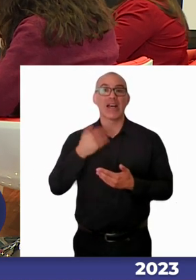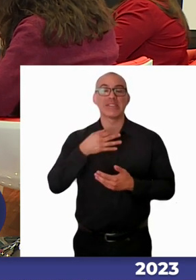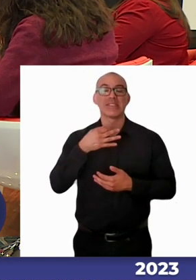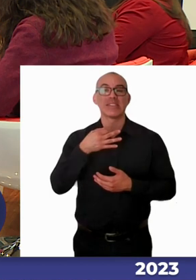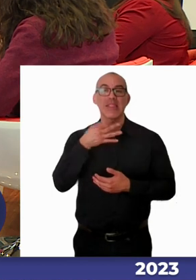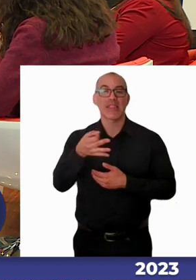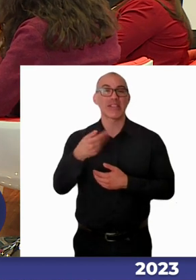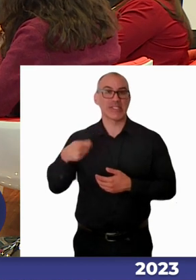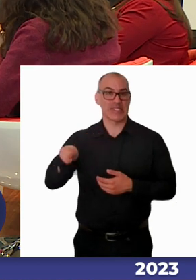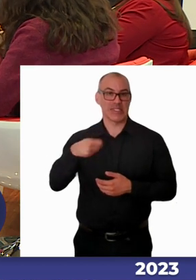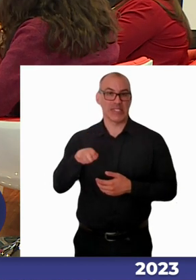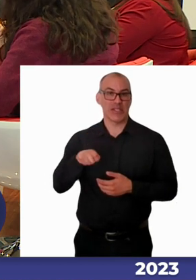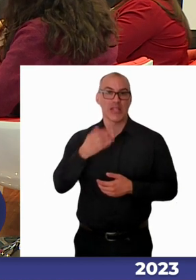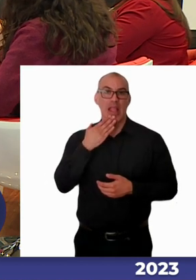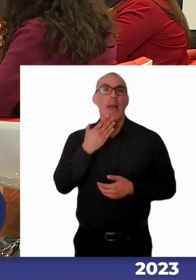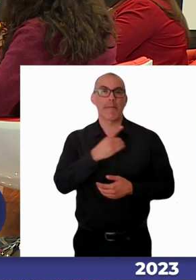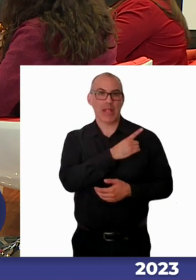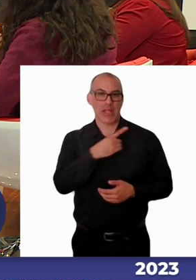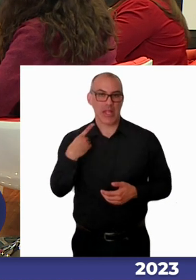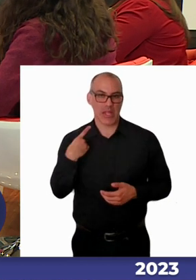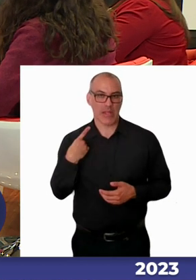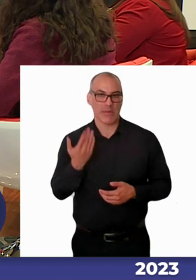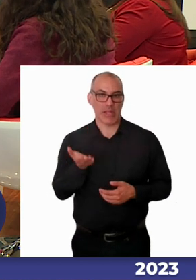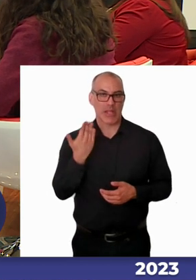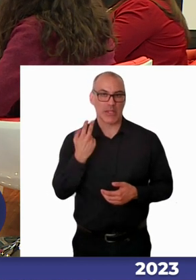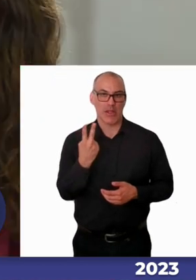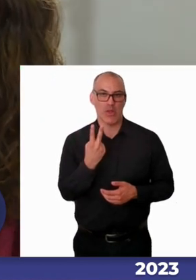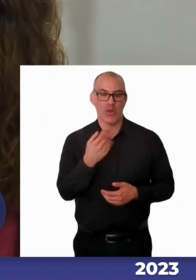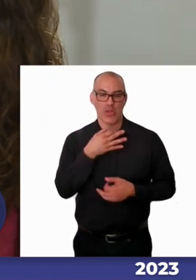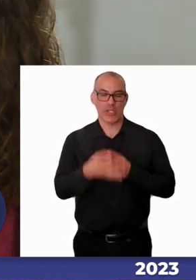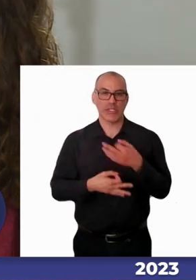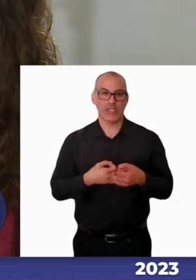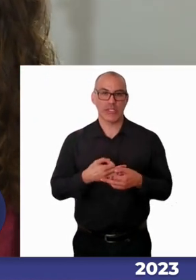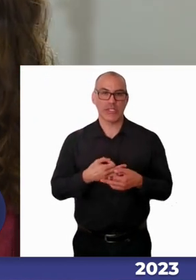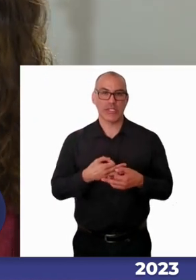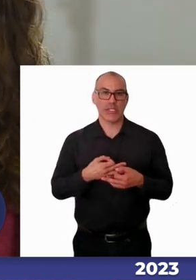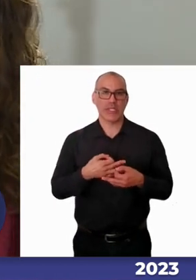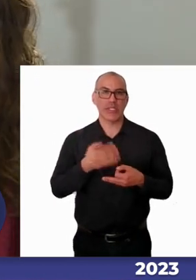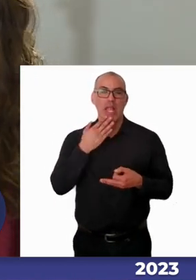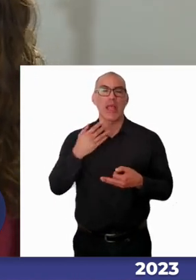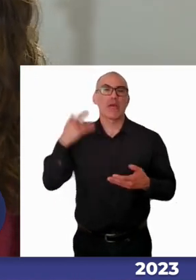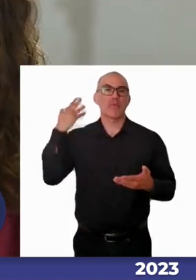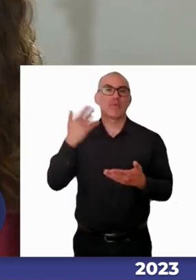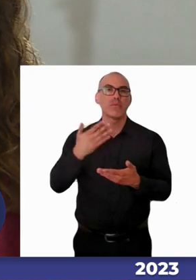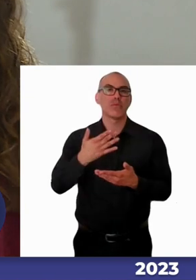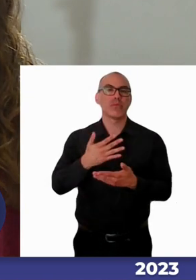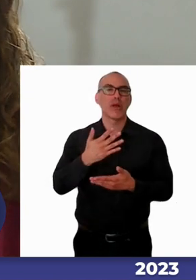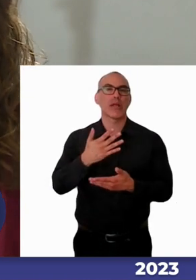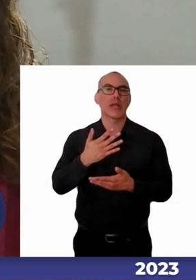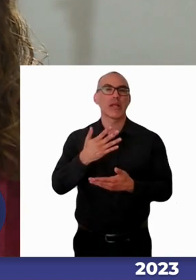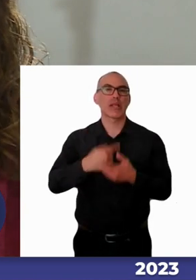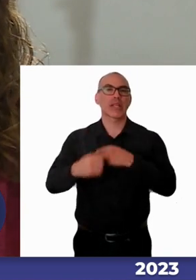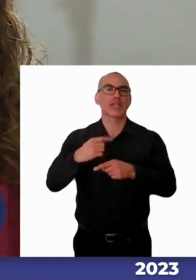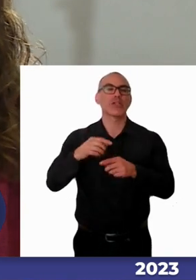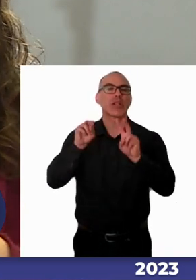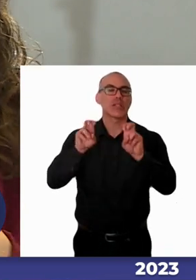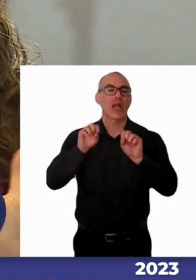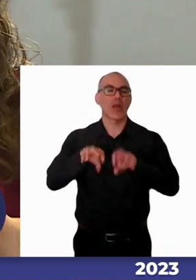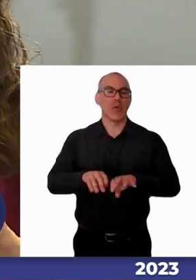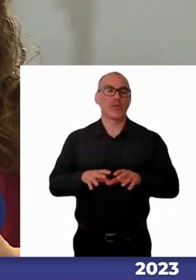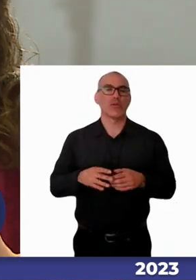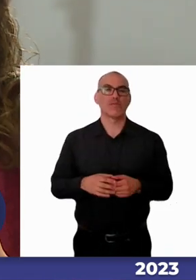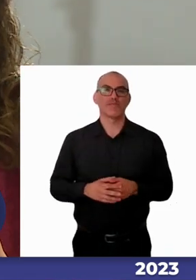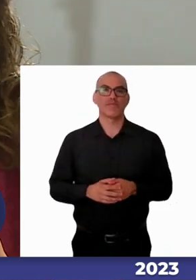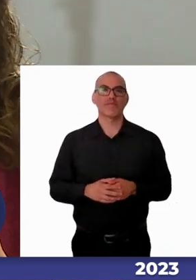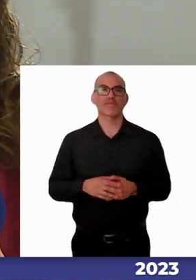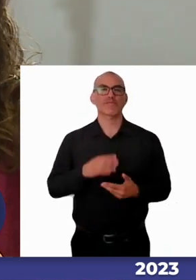también la diputada es muy importante el tema este de la trayectoria educativa porque ¿qué es lo que he podido yo ver? está tan